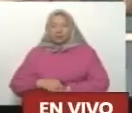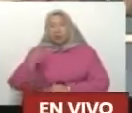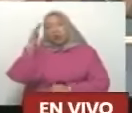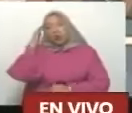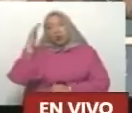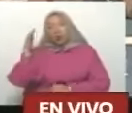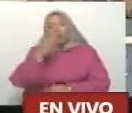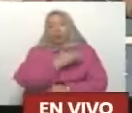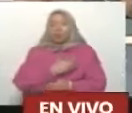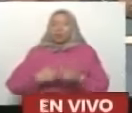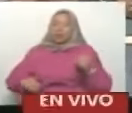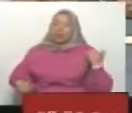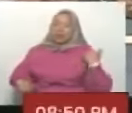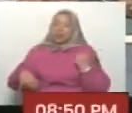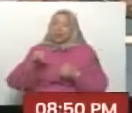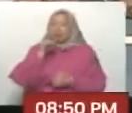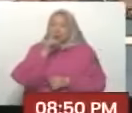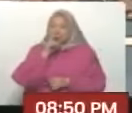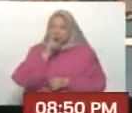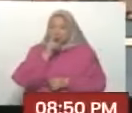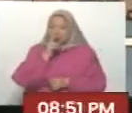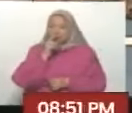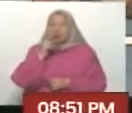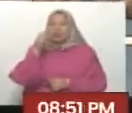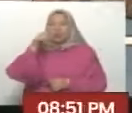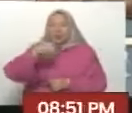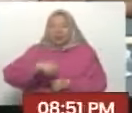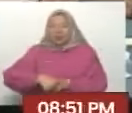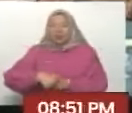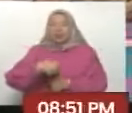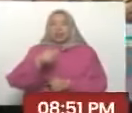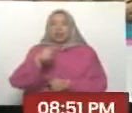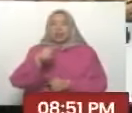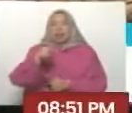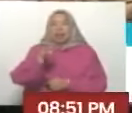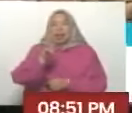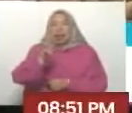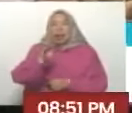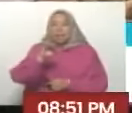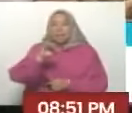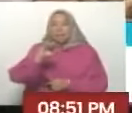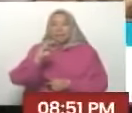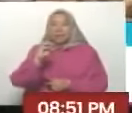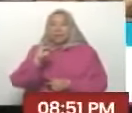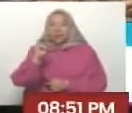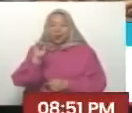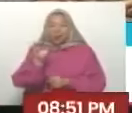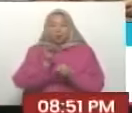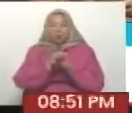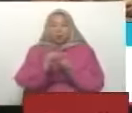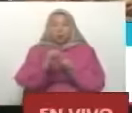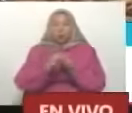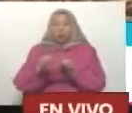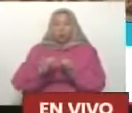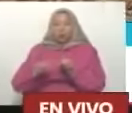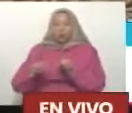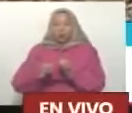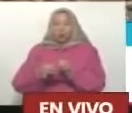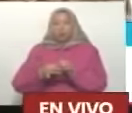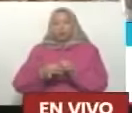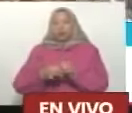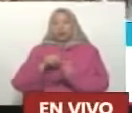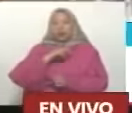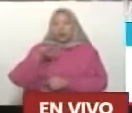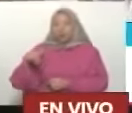Saludo, presidente, desde acá, desde el municipio de Obrión, y nos encontramos aquí con el futuro de la patria, con